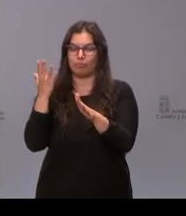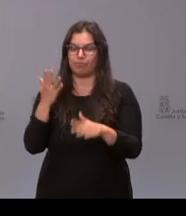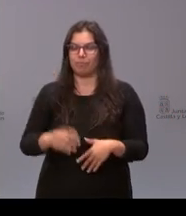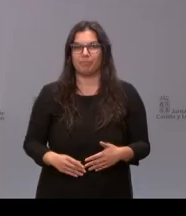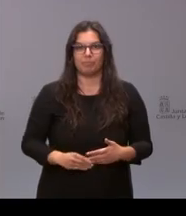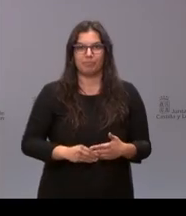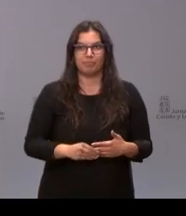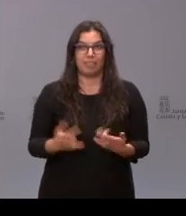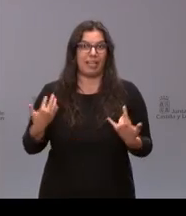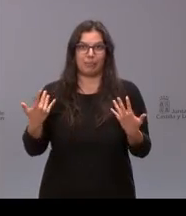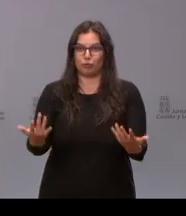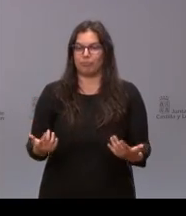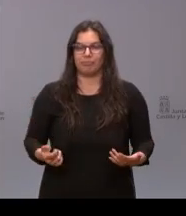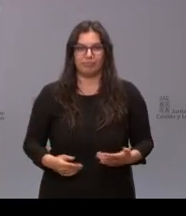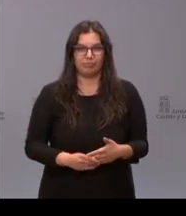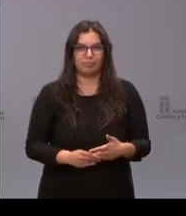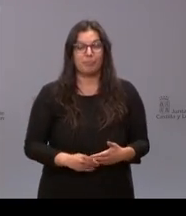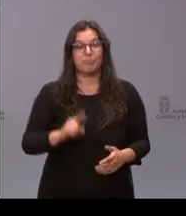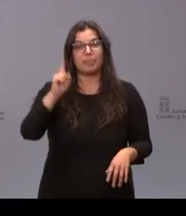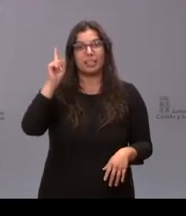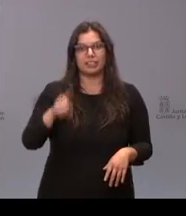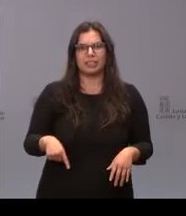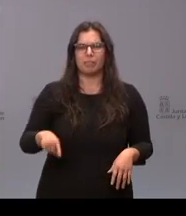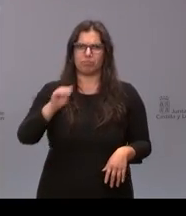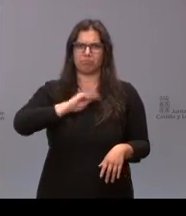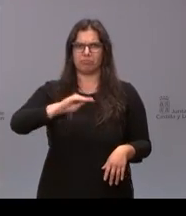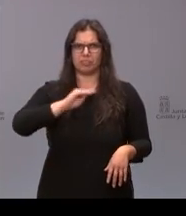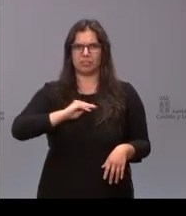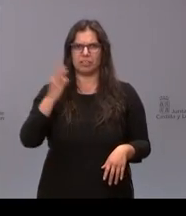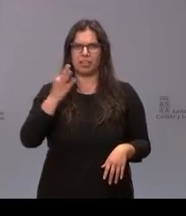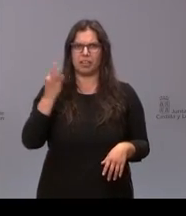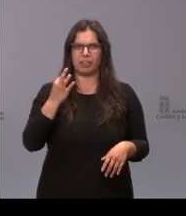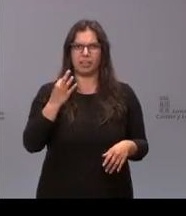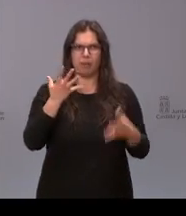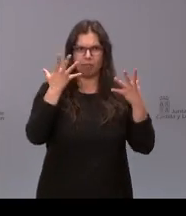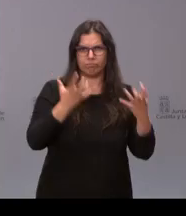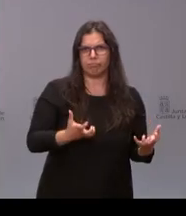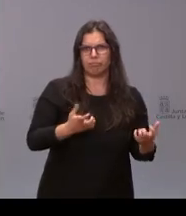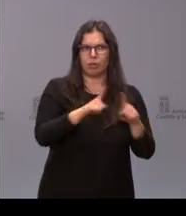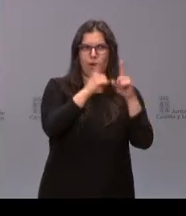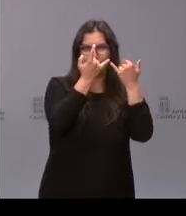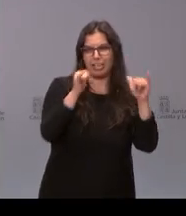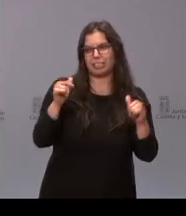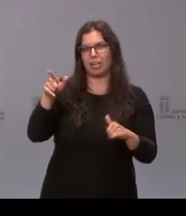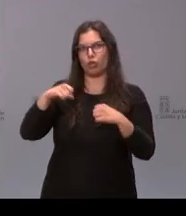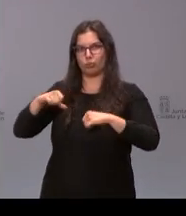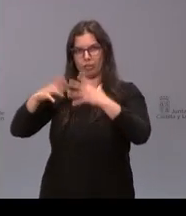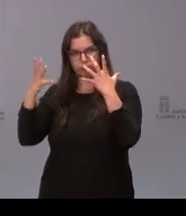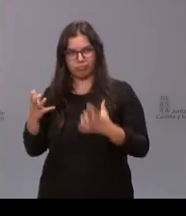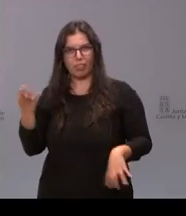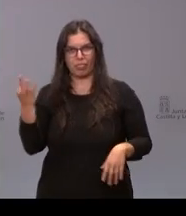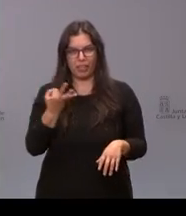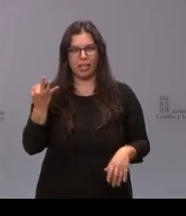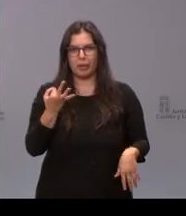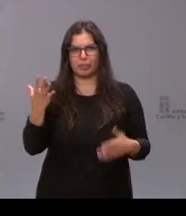ágil también cantidad tiene que ser abundoso abundantes como son las fiestas y aquí lo es todo